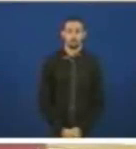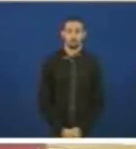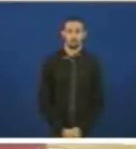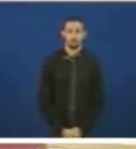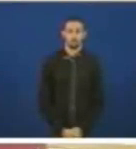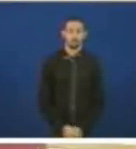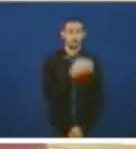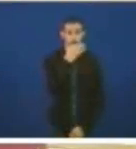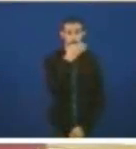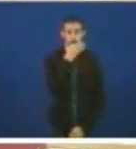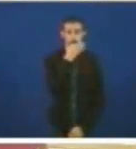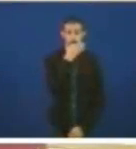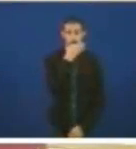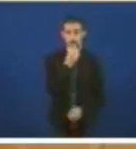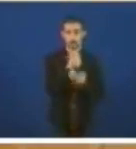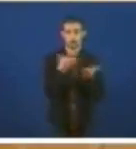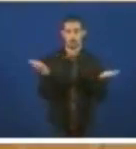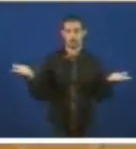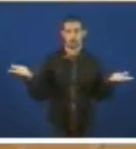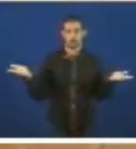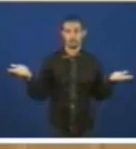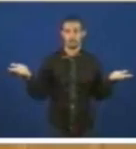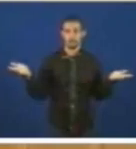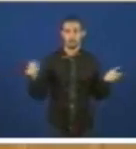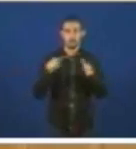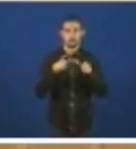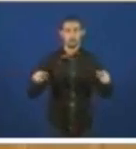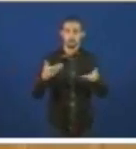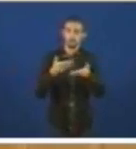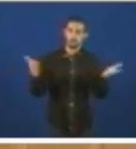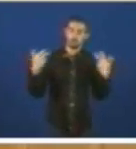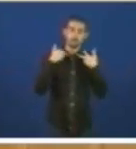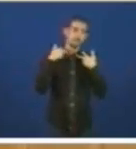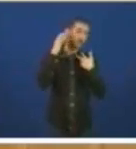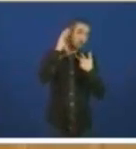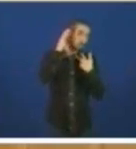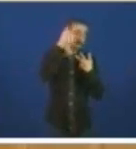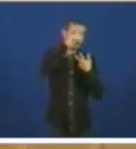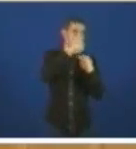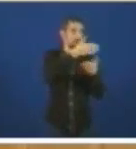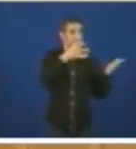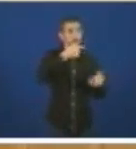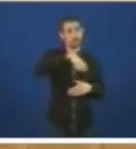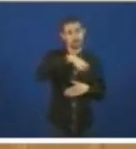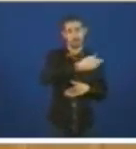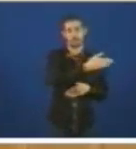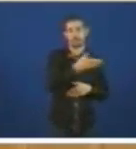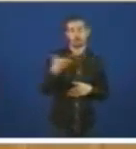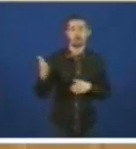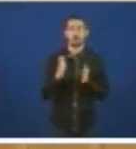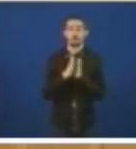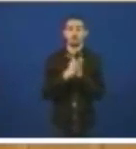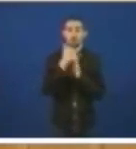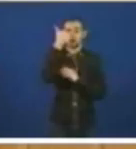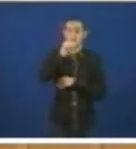Boa tarde, señor presidente, señoras diputadas, señor diputados, compañeros